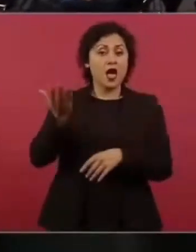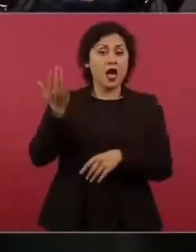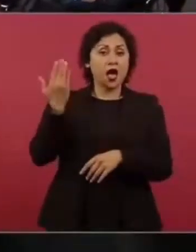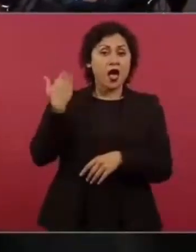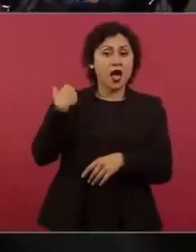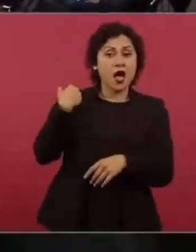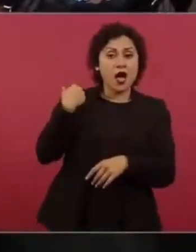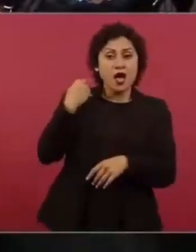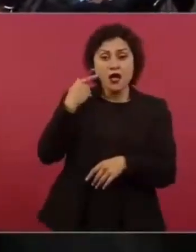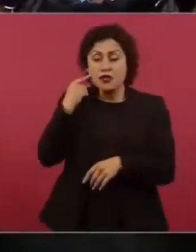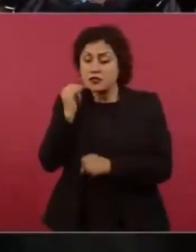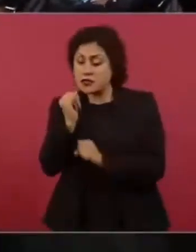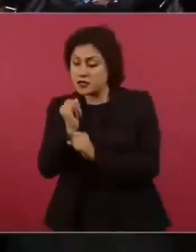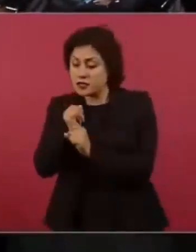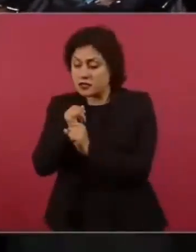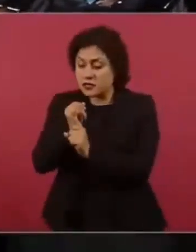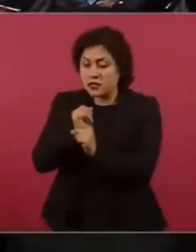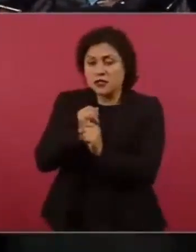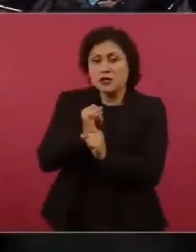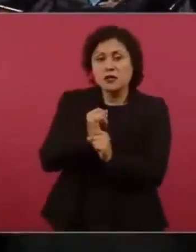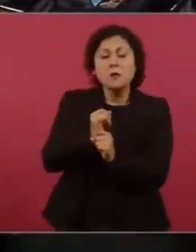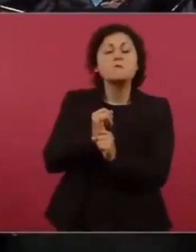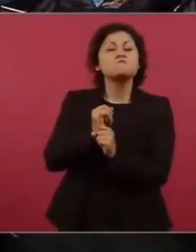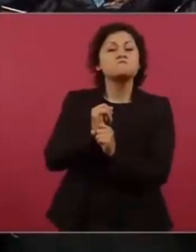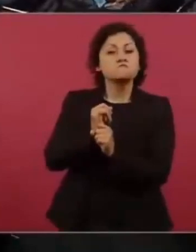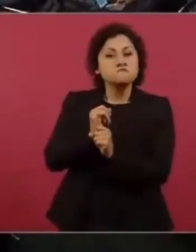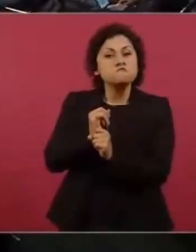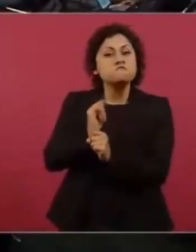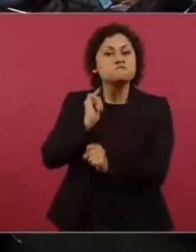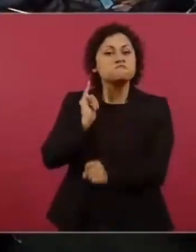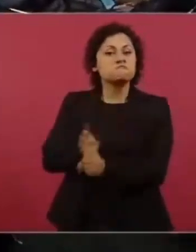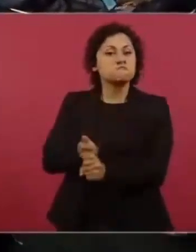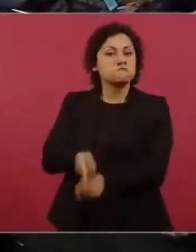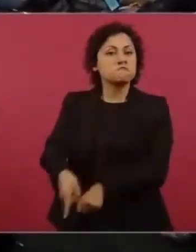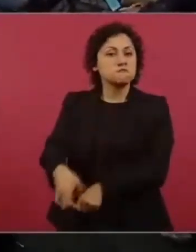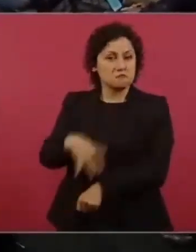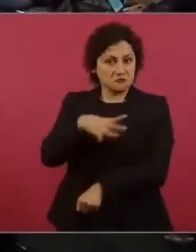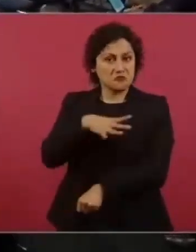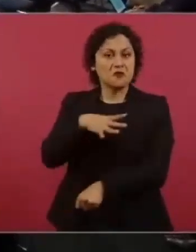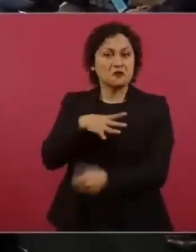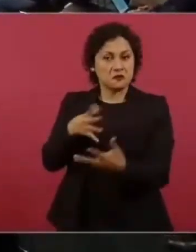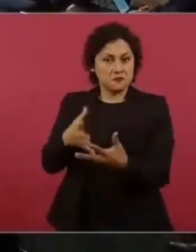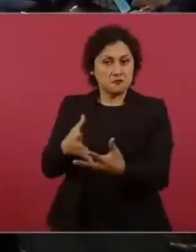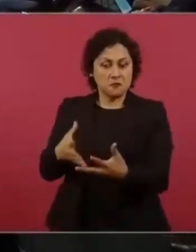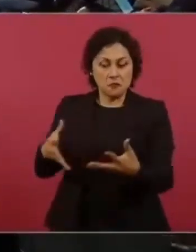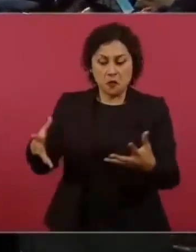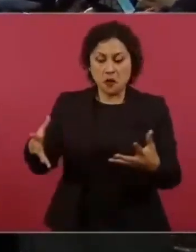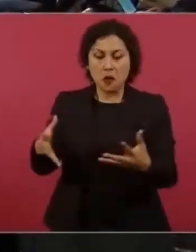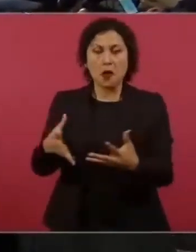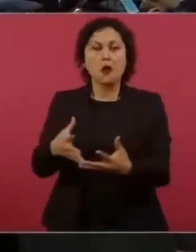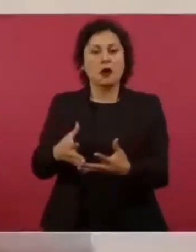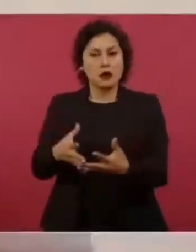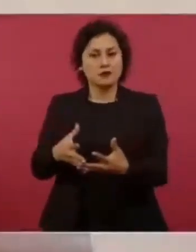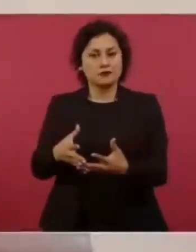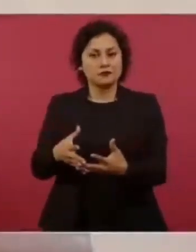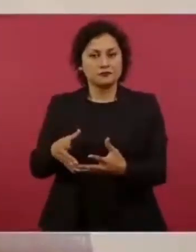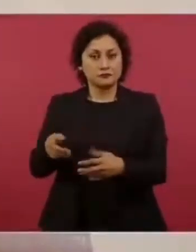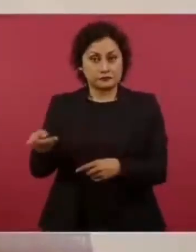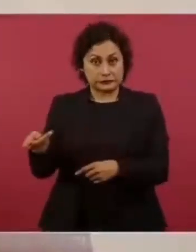ya se tiene ya el potencial y va a garantizar a mediano plazo,